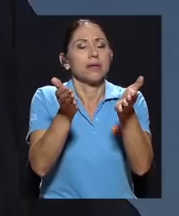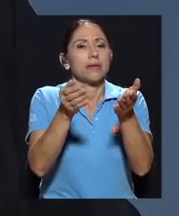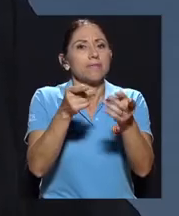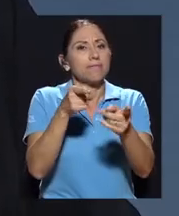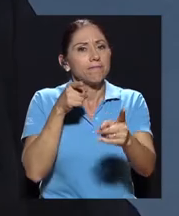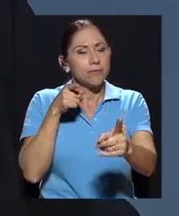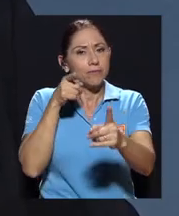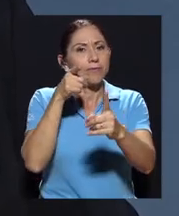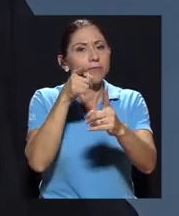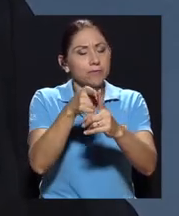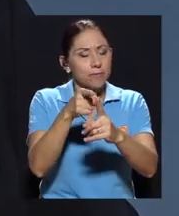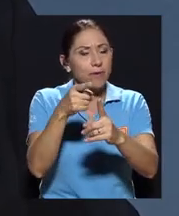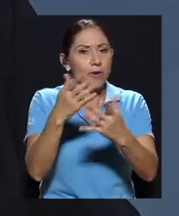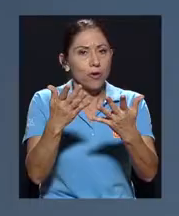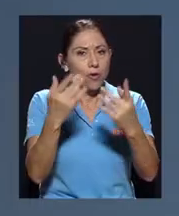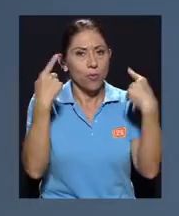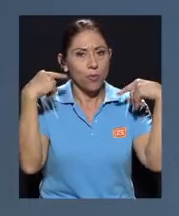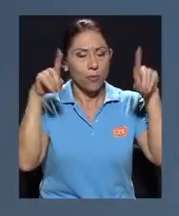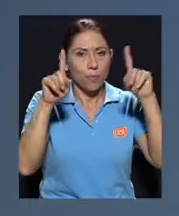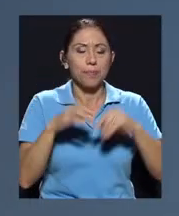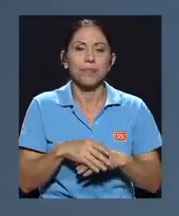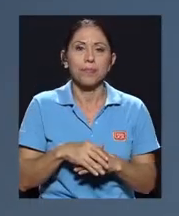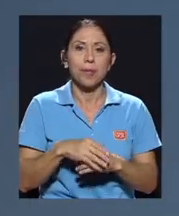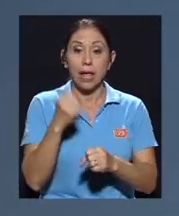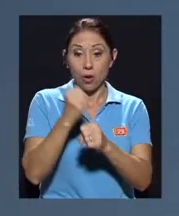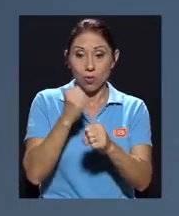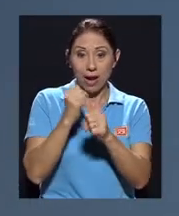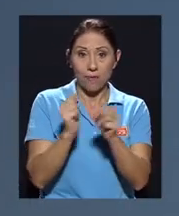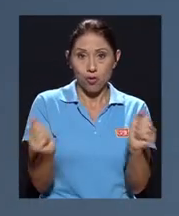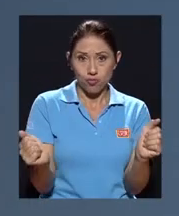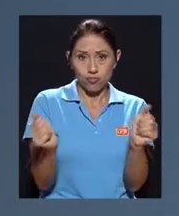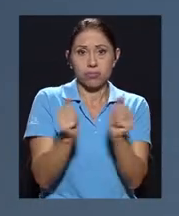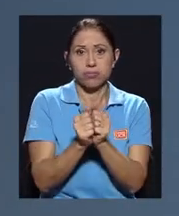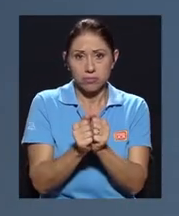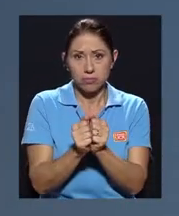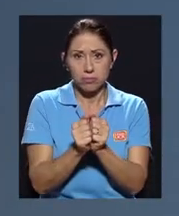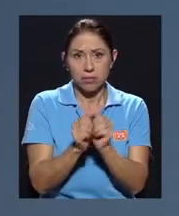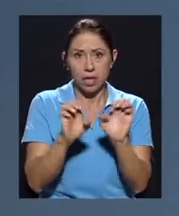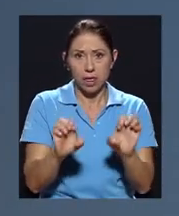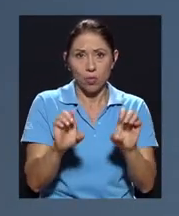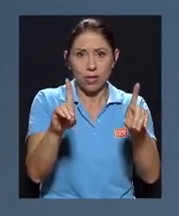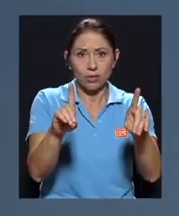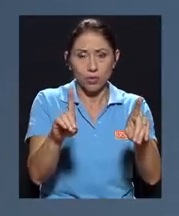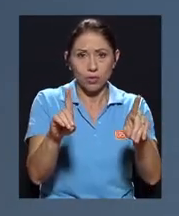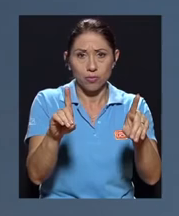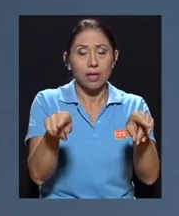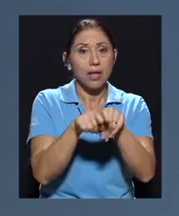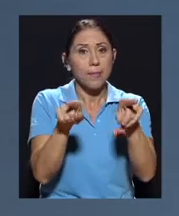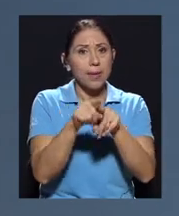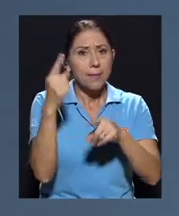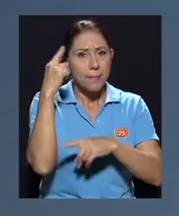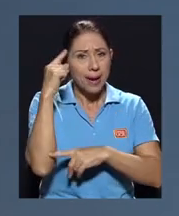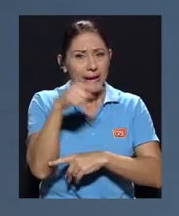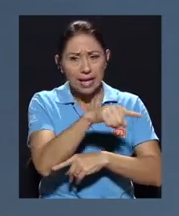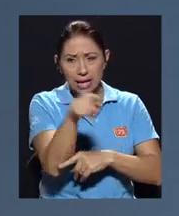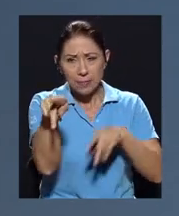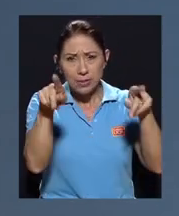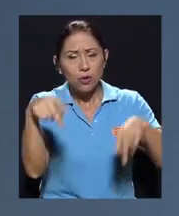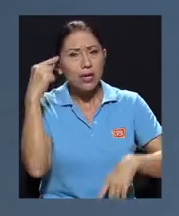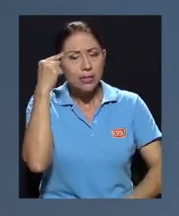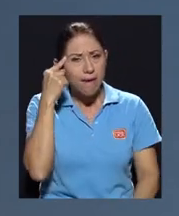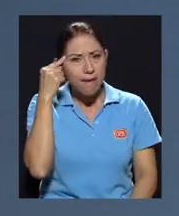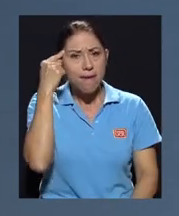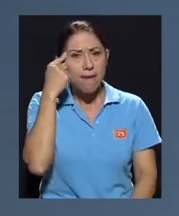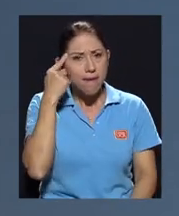su ¿Hacen alguna labor, digamos, mancomunada de educación también y de toma de conciencia para la ciudadanía, sobre todo